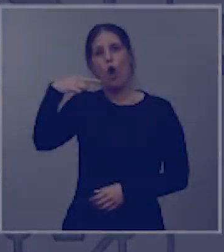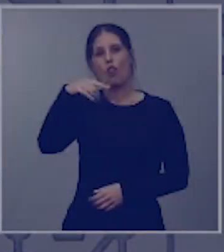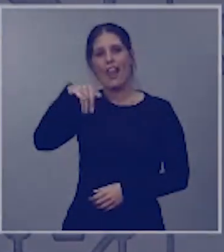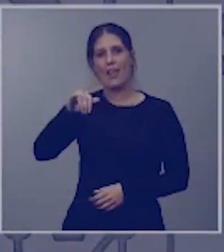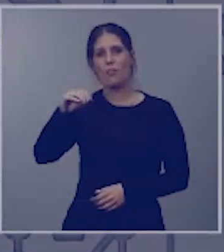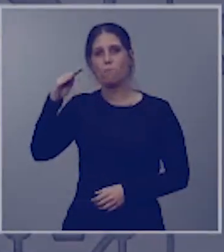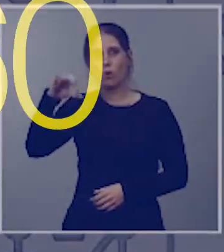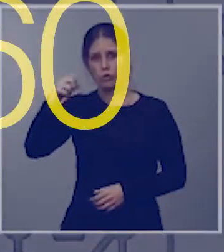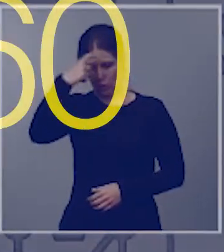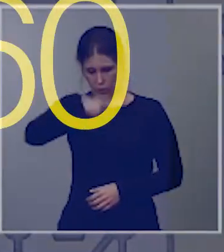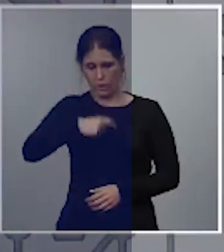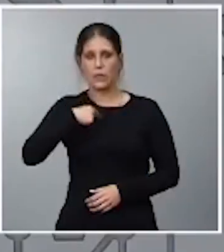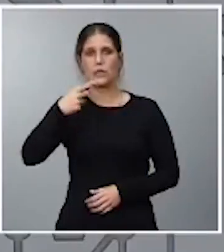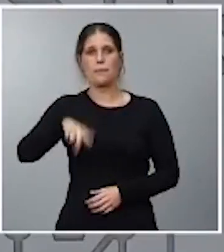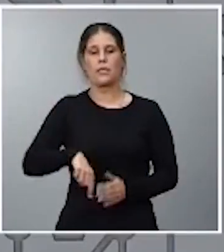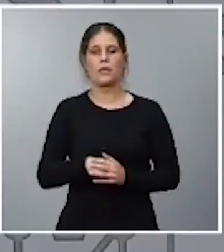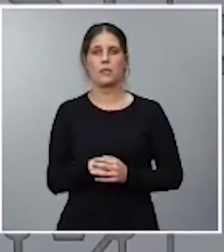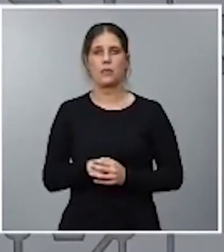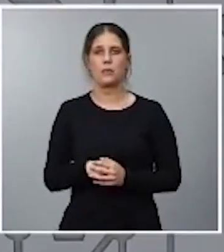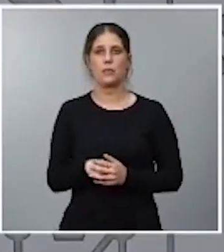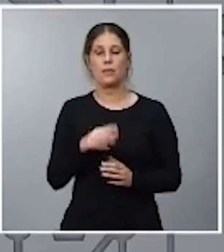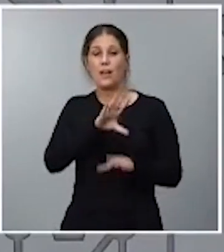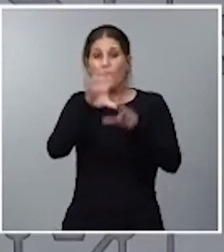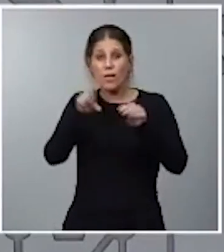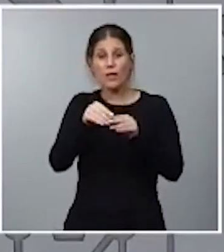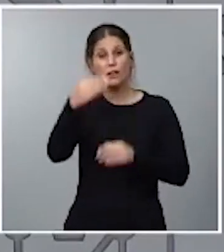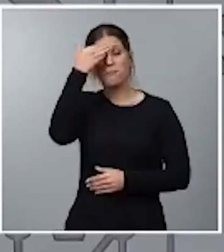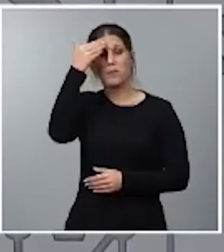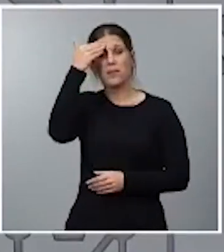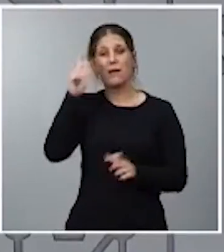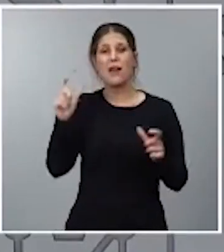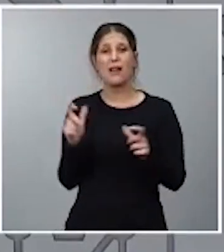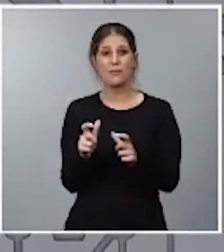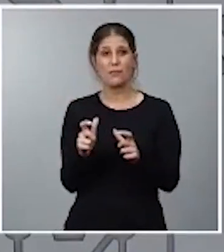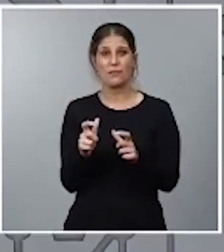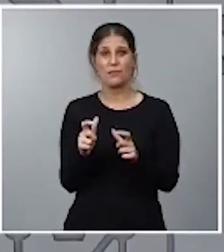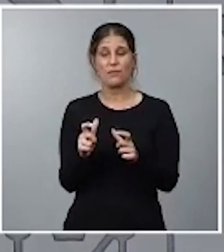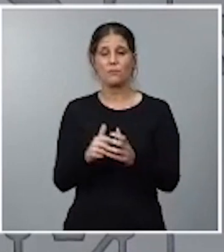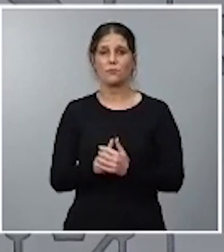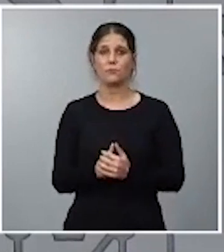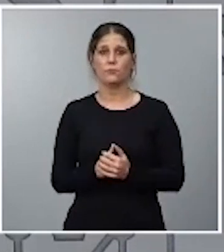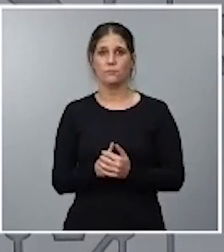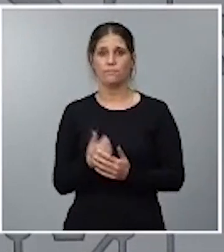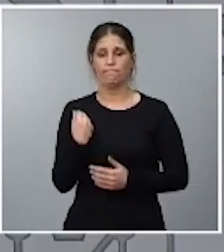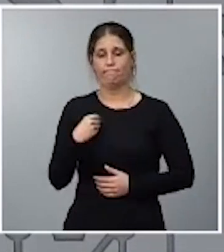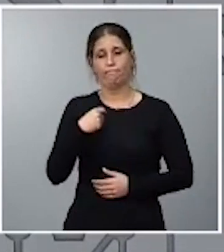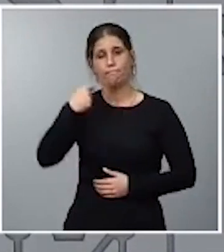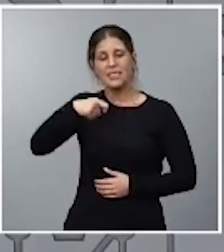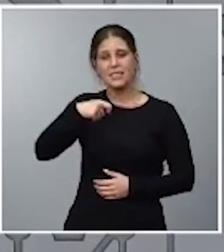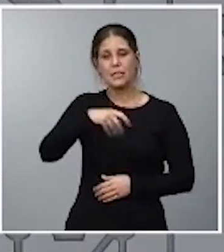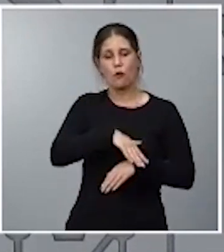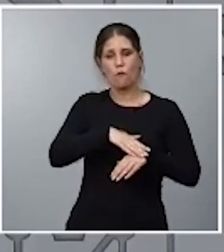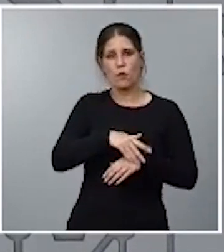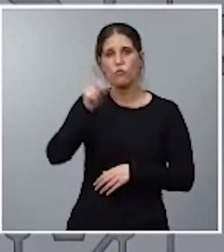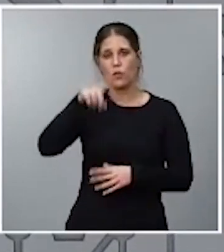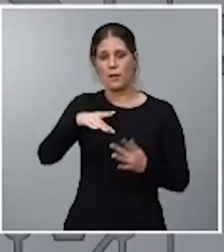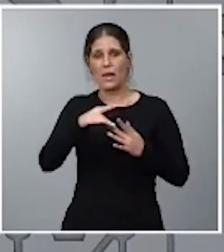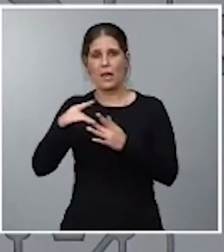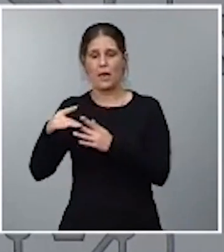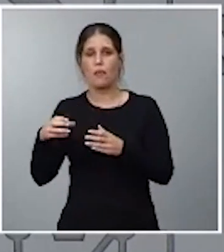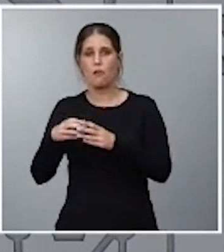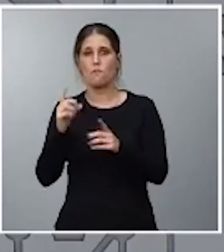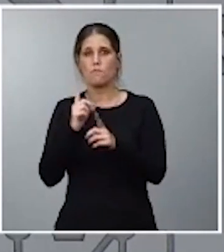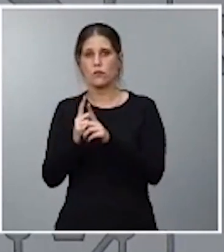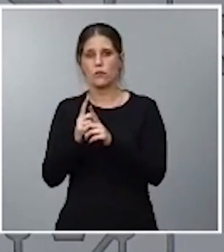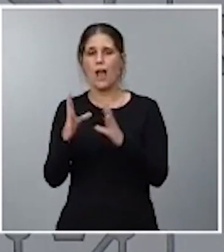La principal conclusión de la reunión ha sido que tanto el presidente del gobierno como el líder de la oposición han acordado